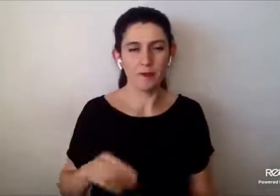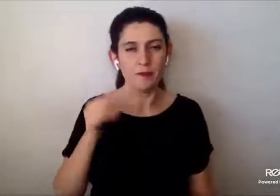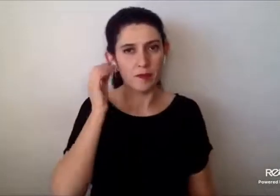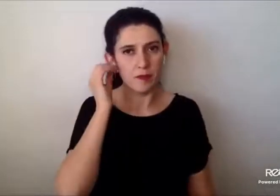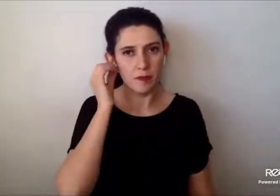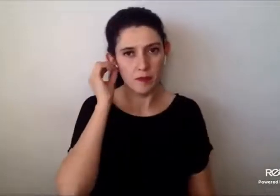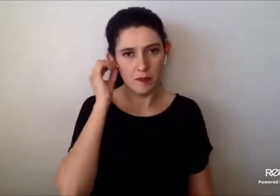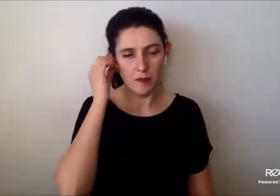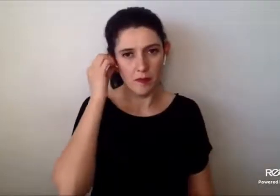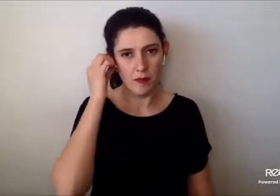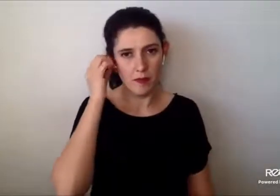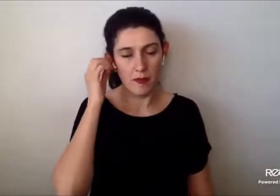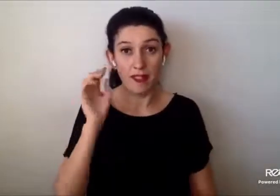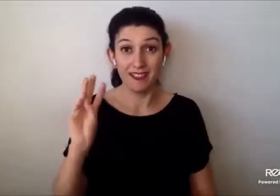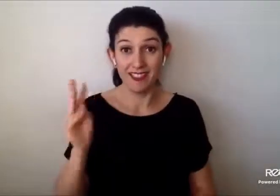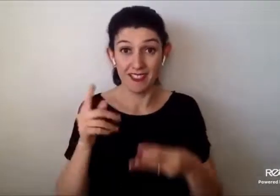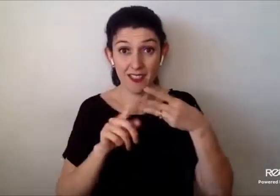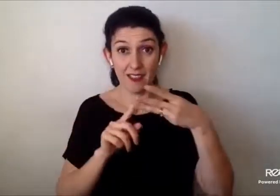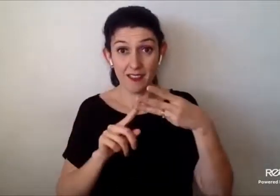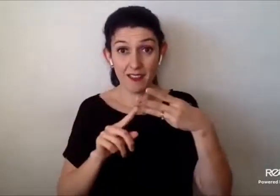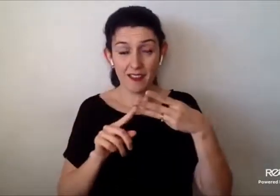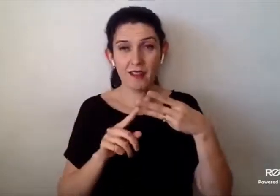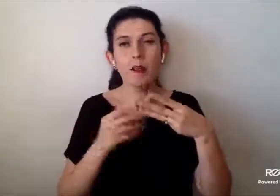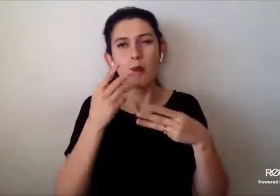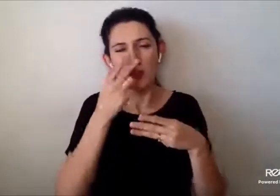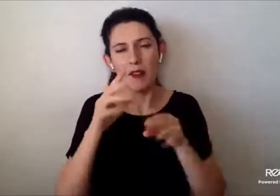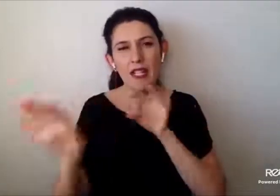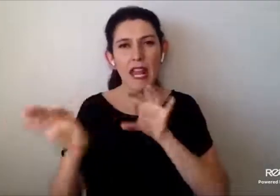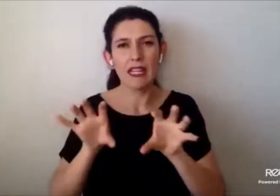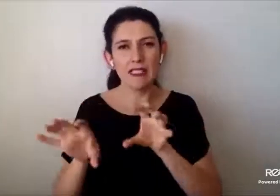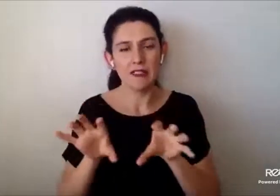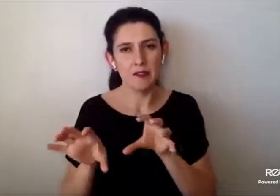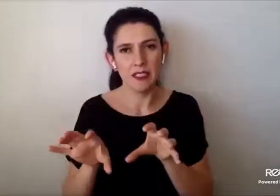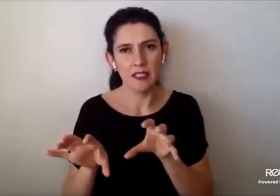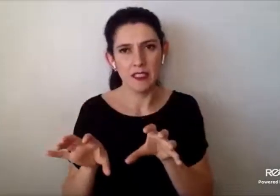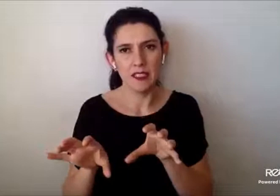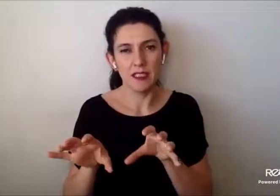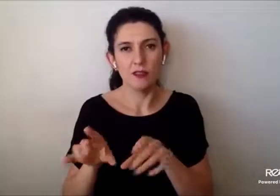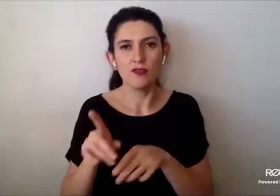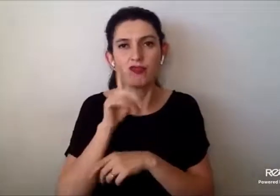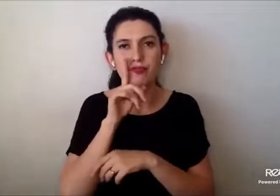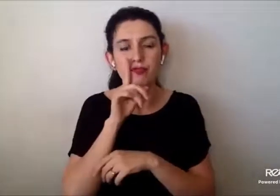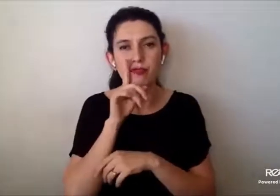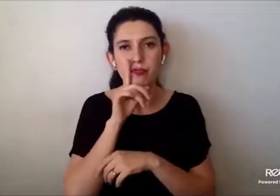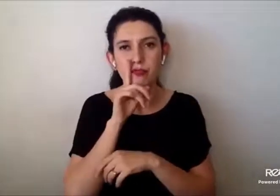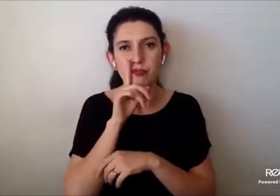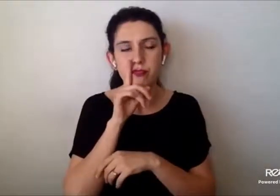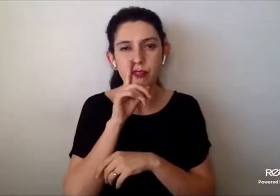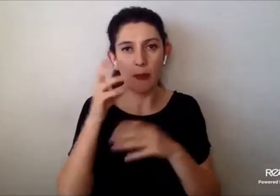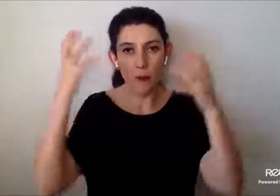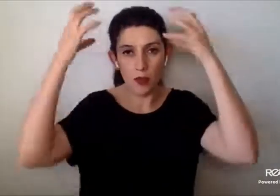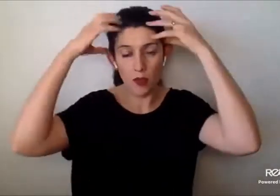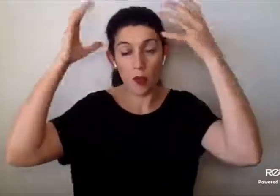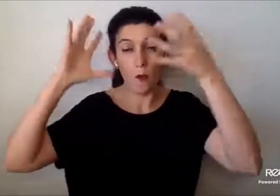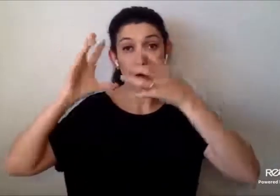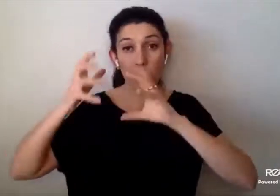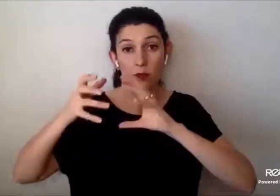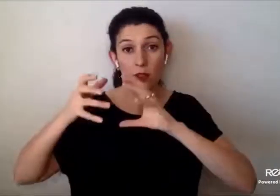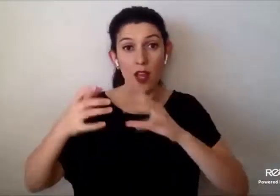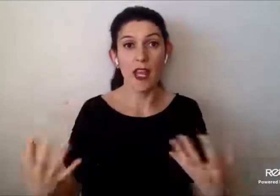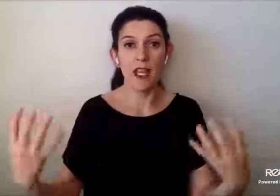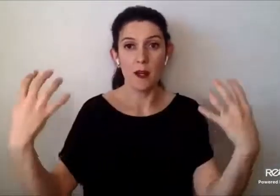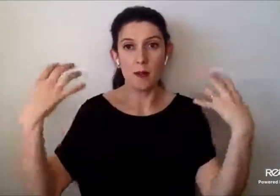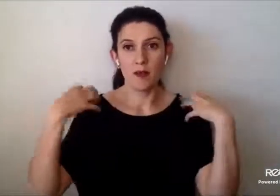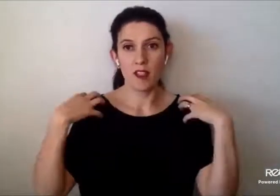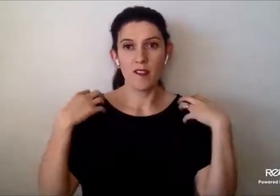serie de actividades que tenemos en Neuromundos y está a cargo Valentina Navarro de